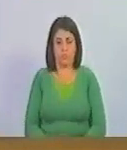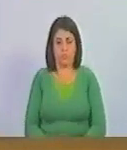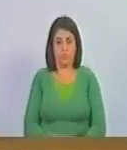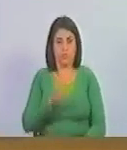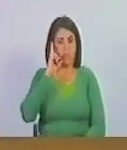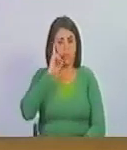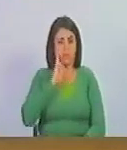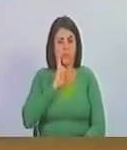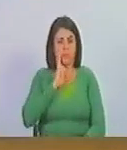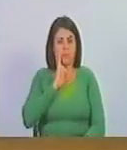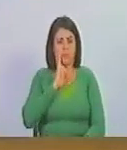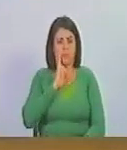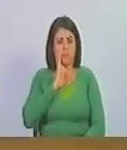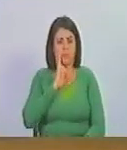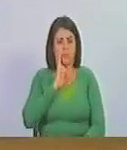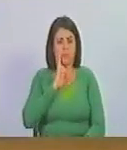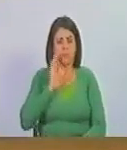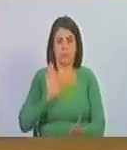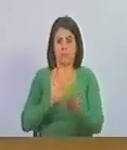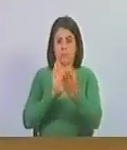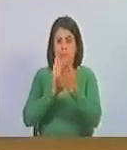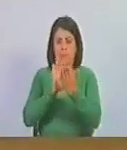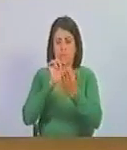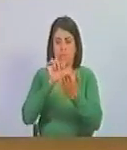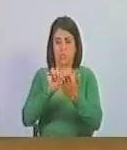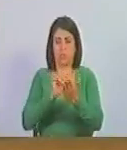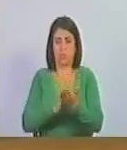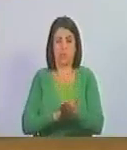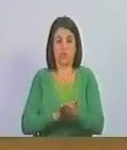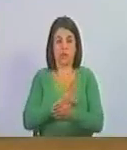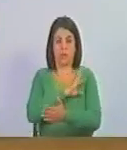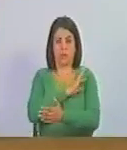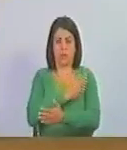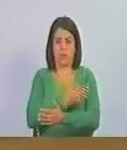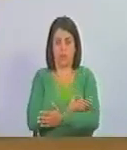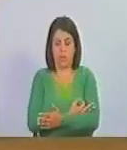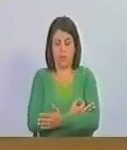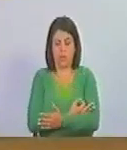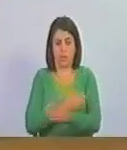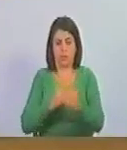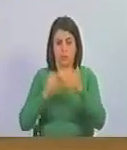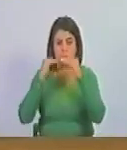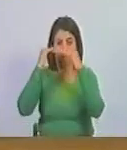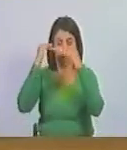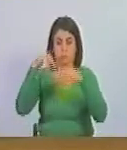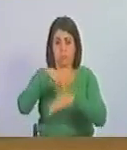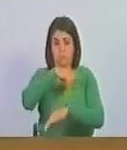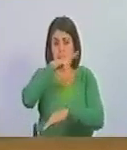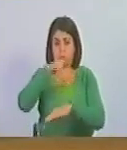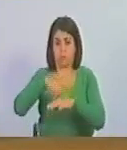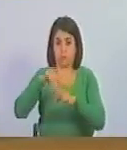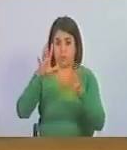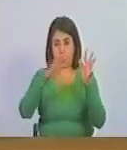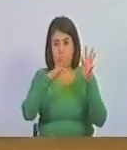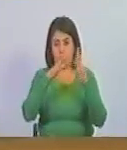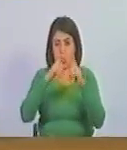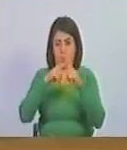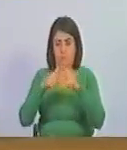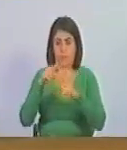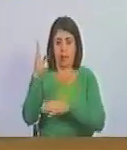Bolívar, enfrentado a fuerzas superiores, a la naturaleza, e incluso a la iglesia,